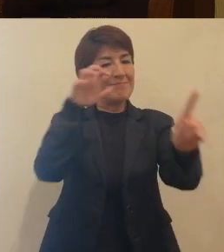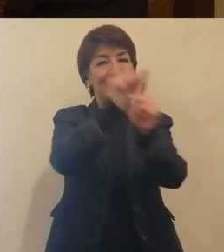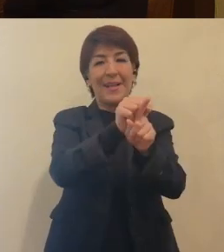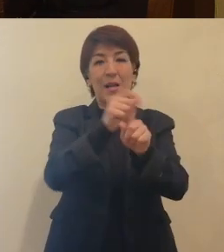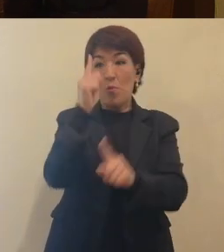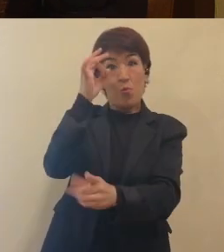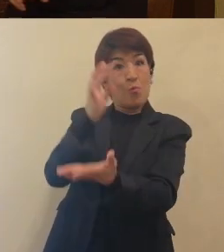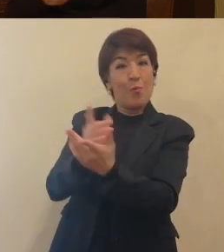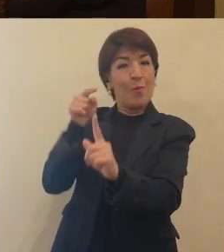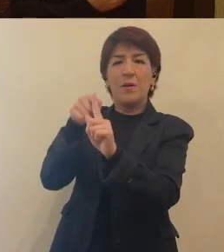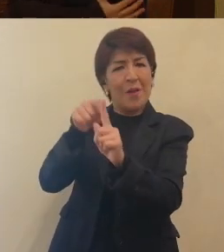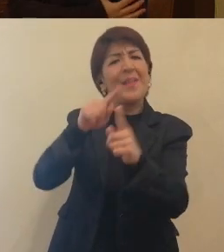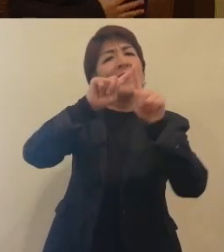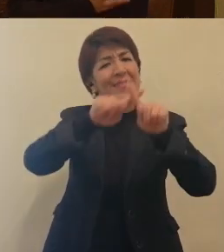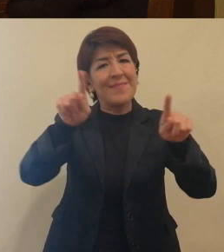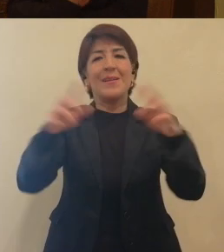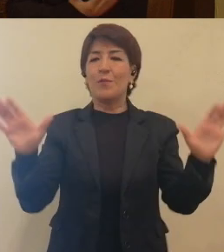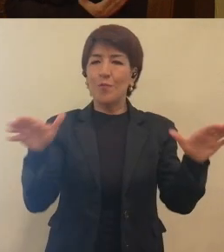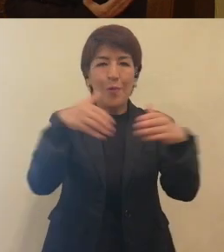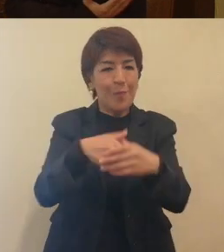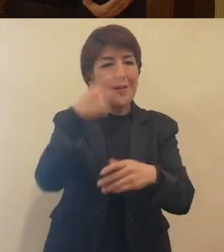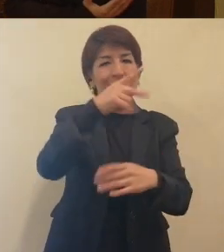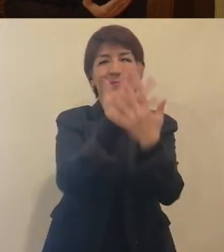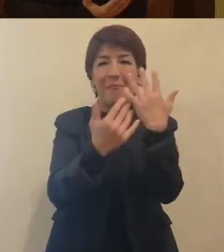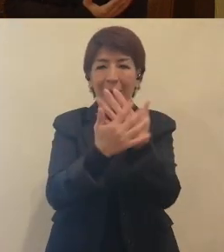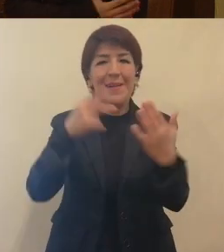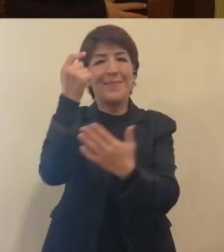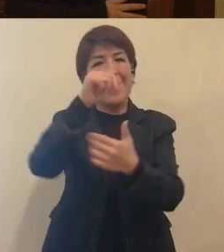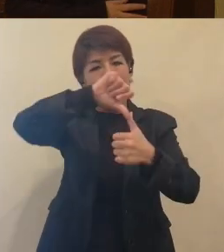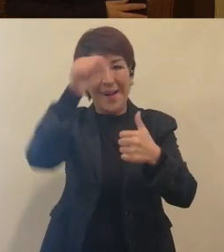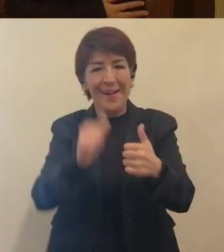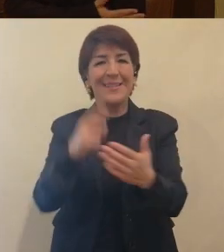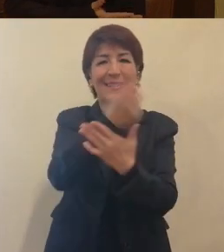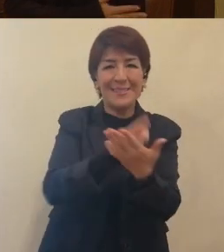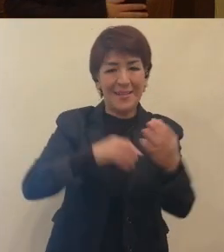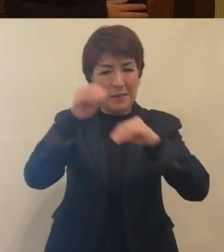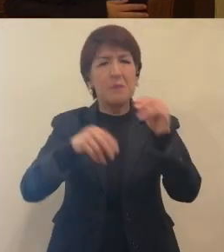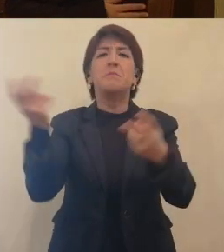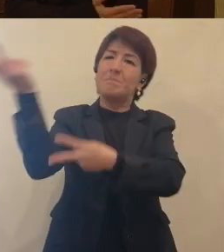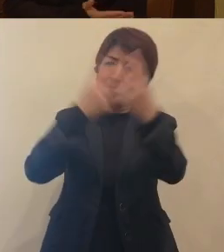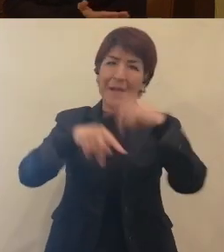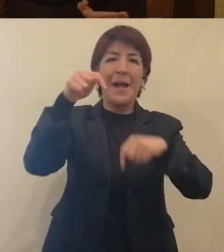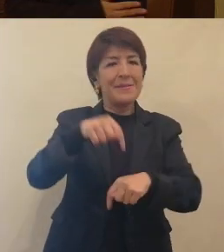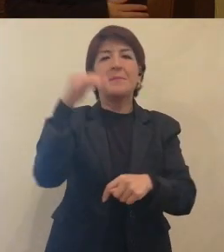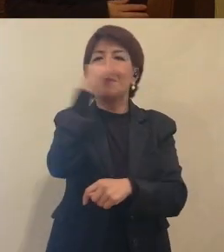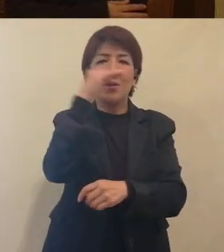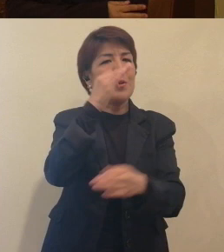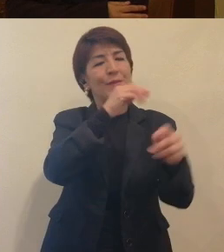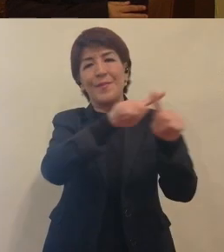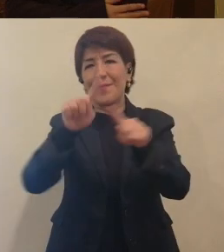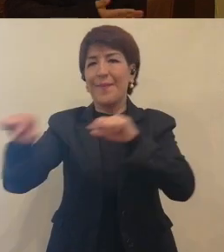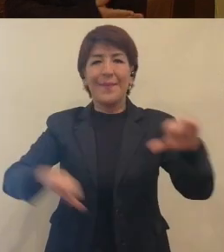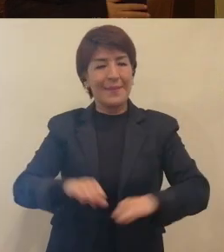enfocarlo, como decían, en ellos, sino ver lo que toda la comunidad artística está haciendo. Entonces, pues vengan, las actividades son gratuitas